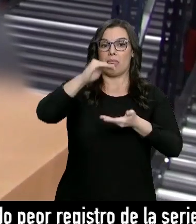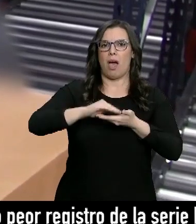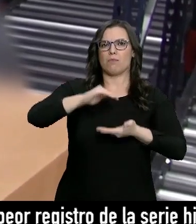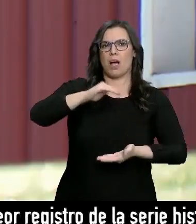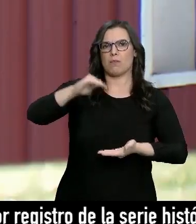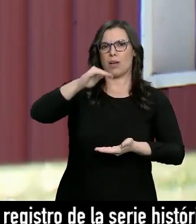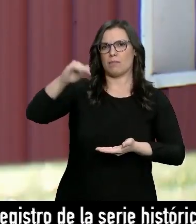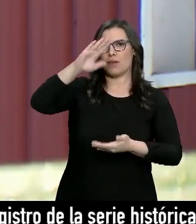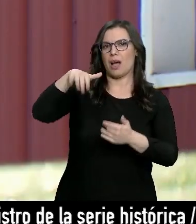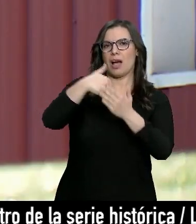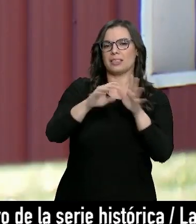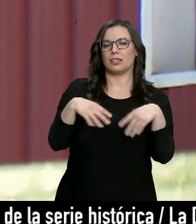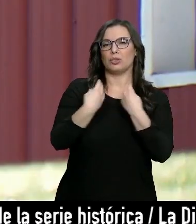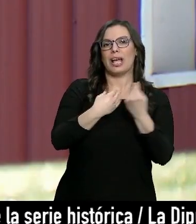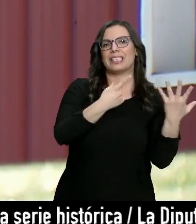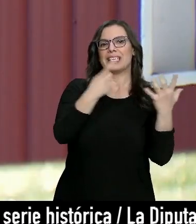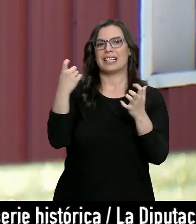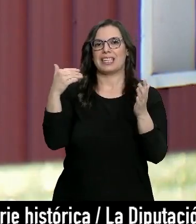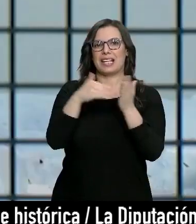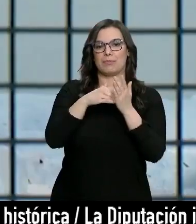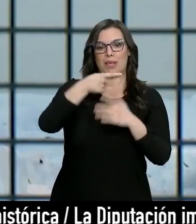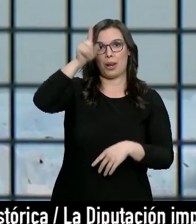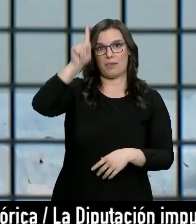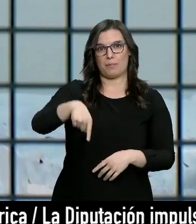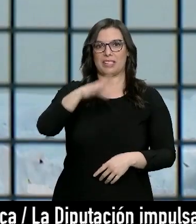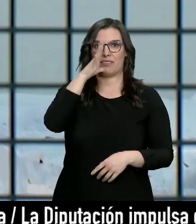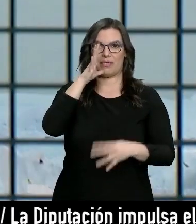alcanzar las 600.000 a finales de este mes.